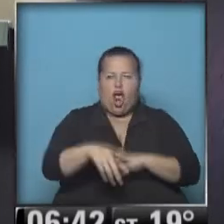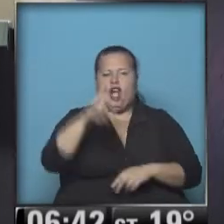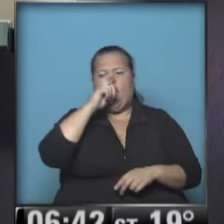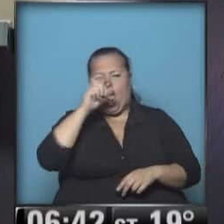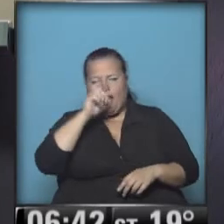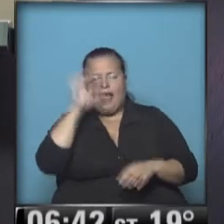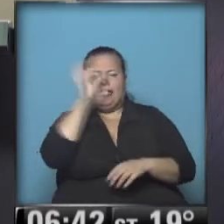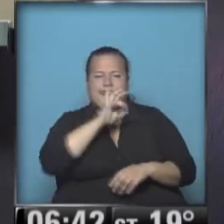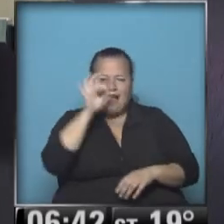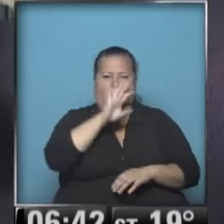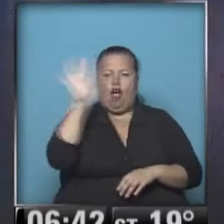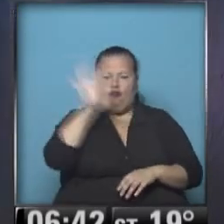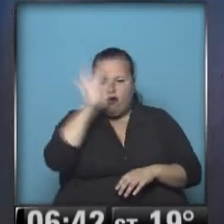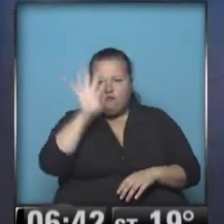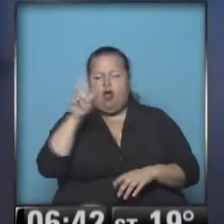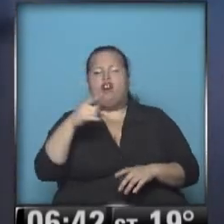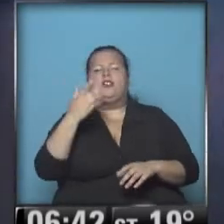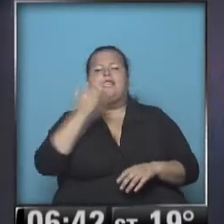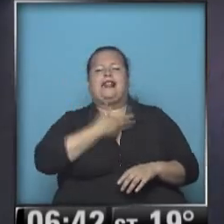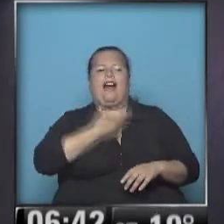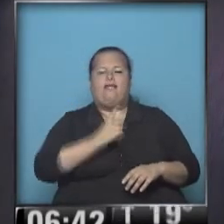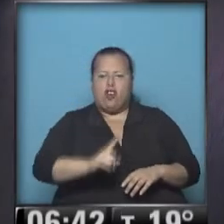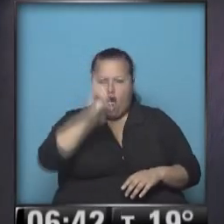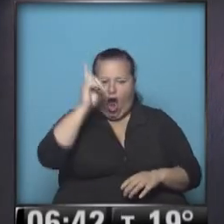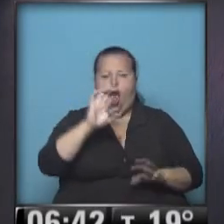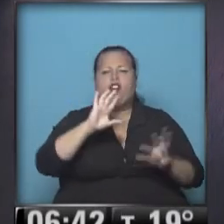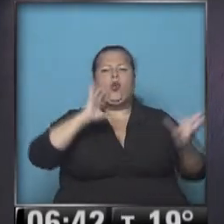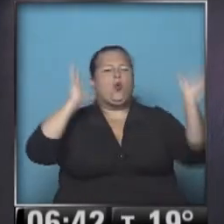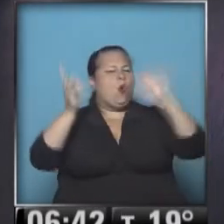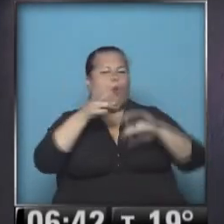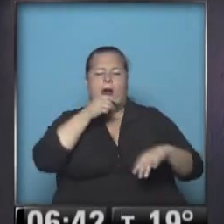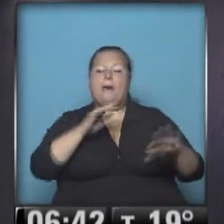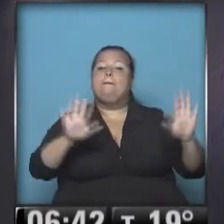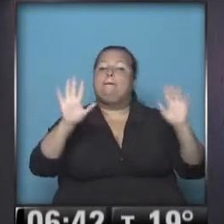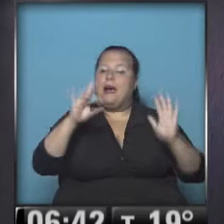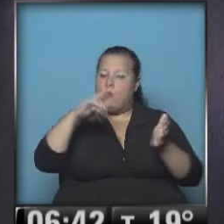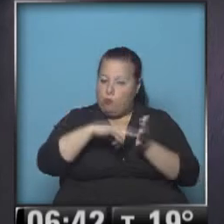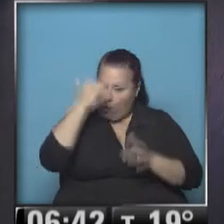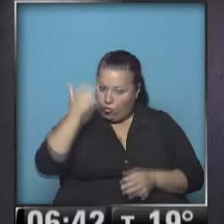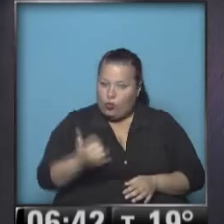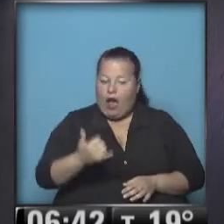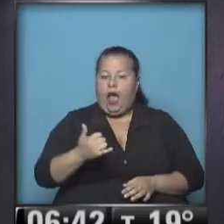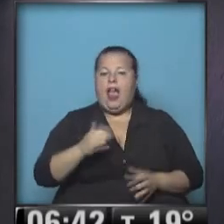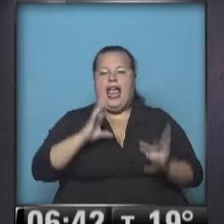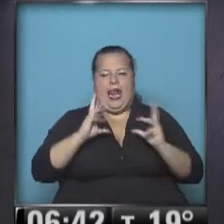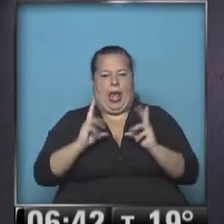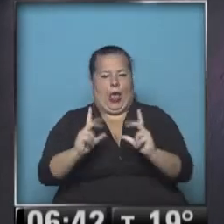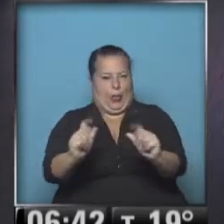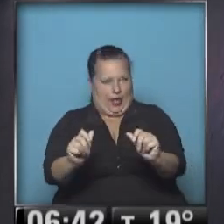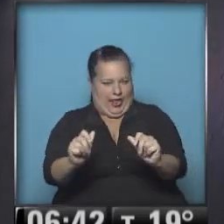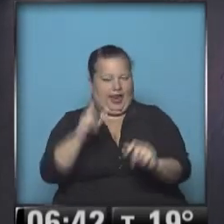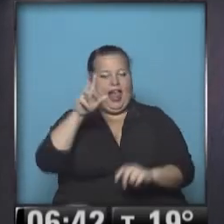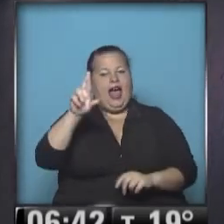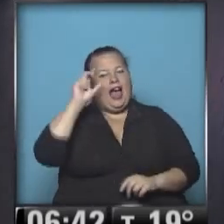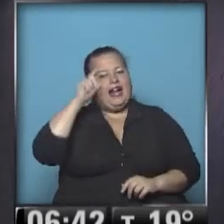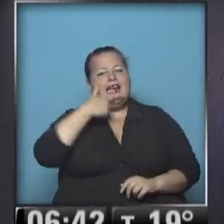corrientes, Chaco, Formosa, norte de Santa Fe. No hay nubosidad, pero lo que sí hay es neblinas en resistencia.